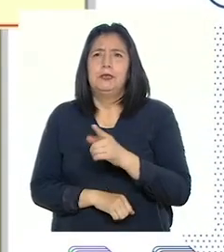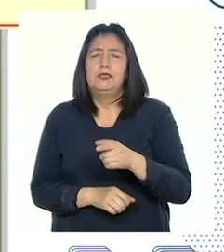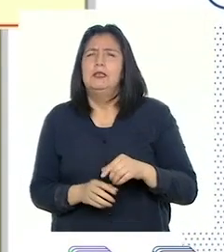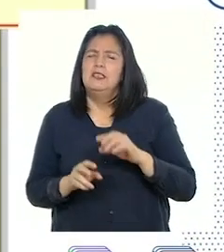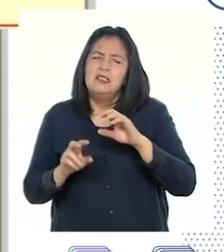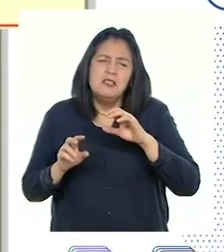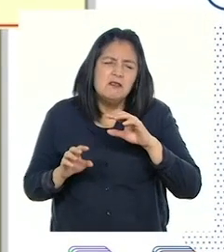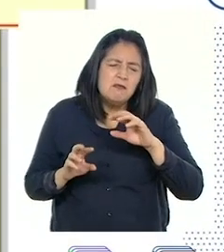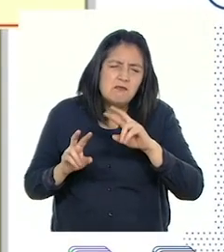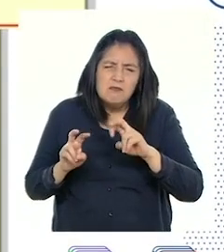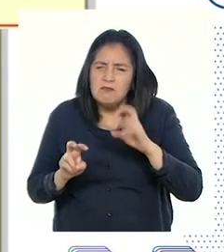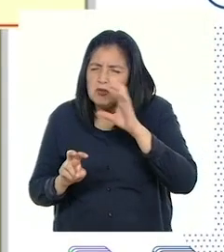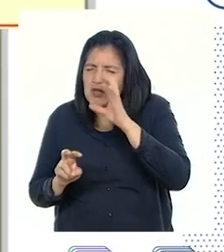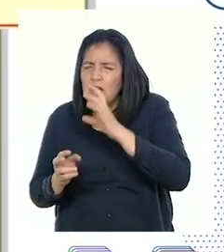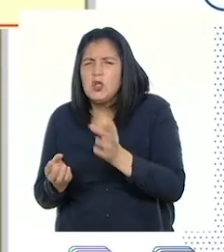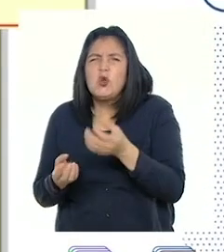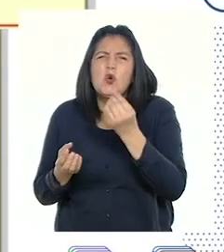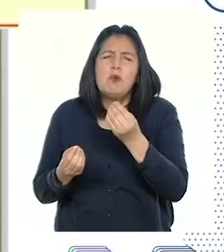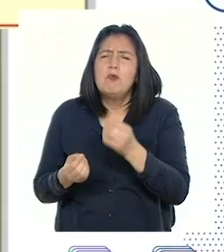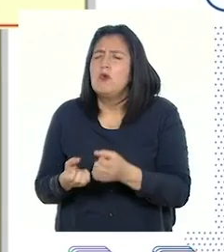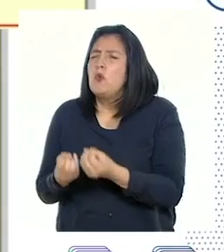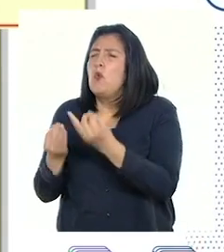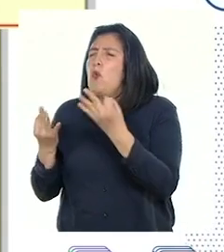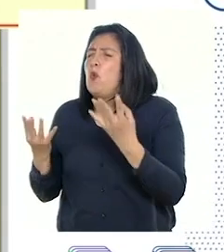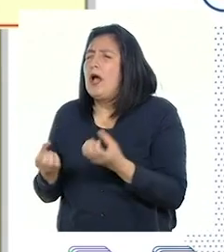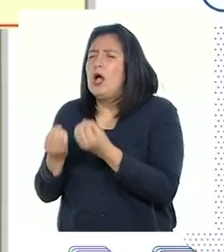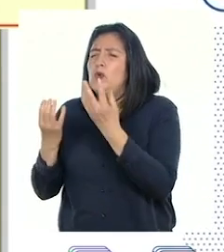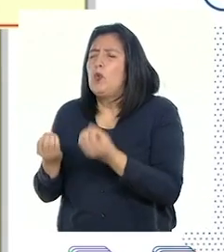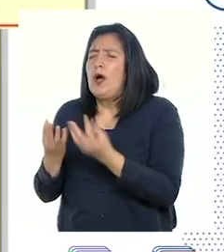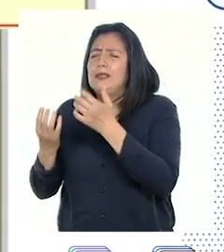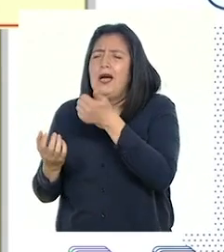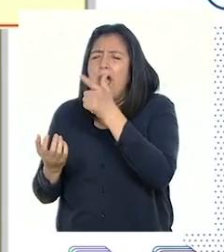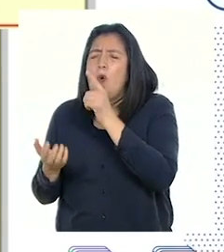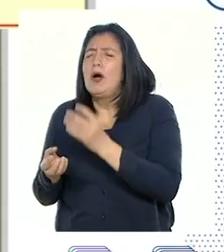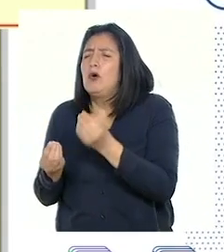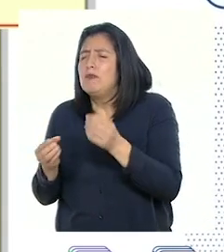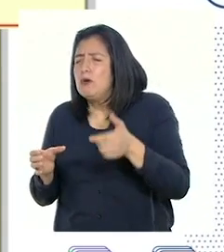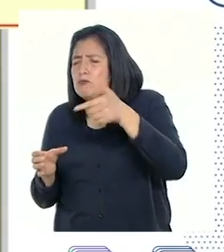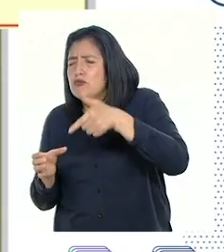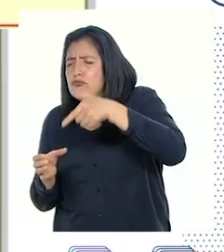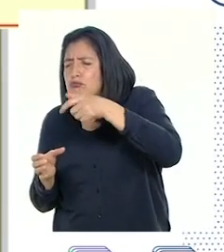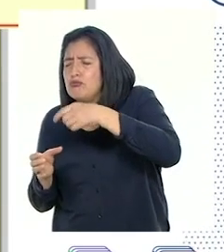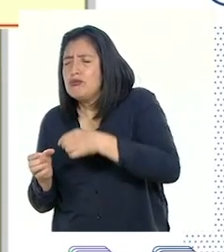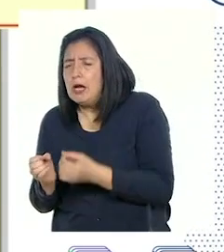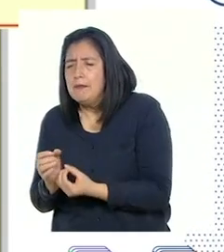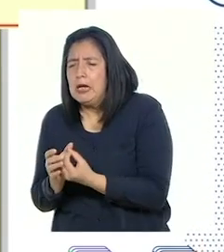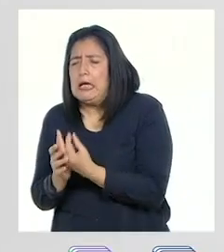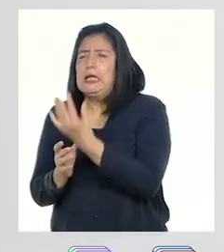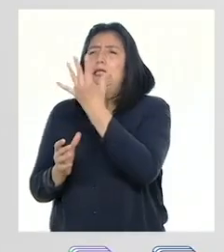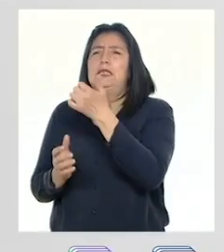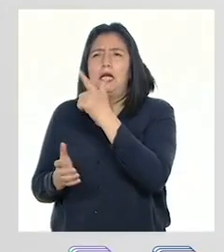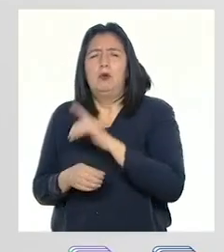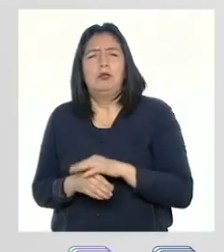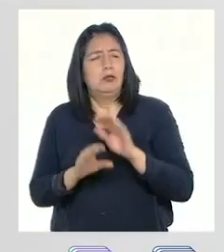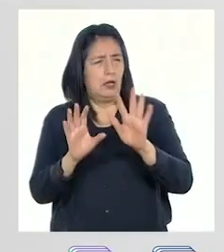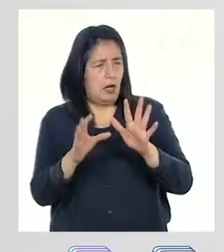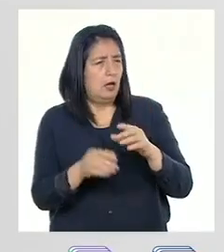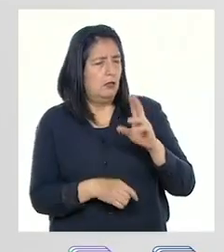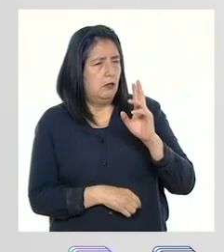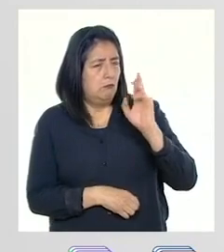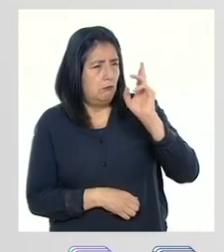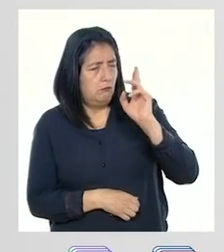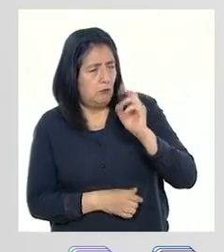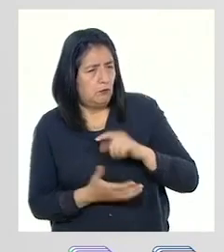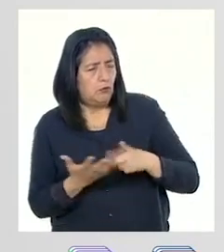Indagar cómo influye la cantidad de agua en el crecimiento de las plantas. Profesor, ese